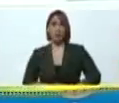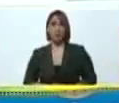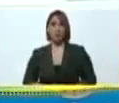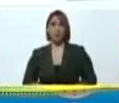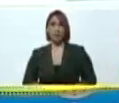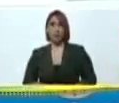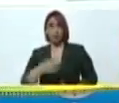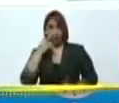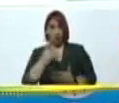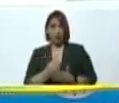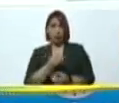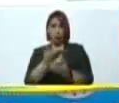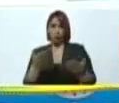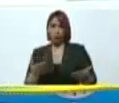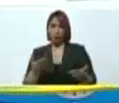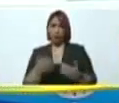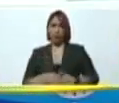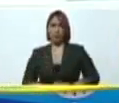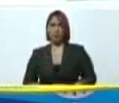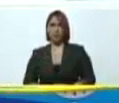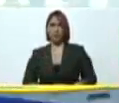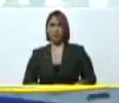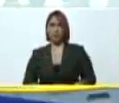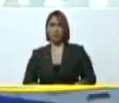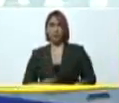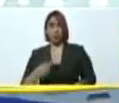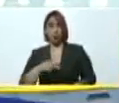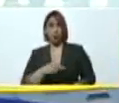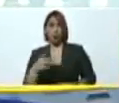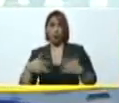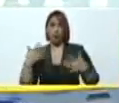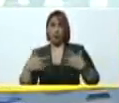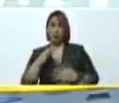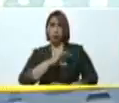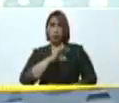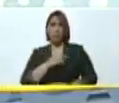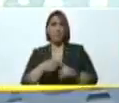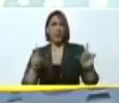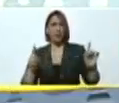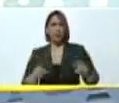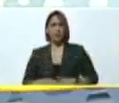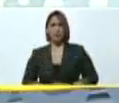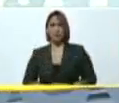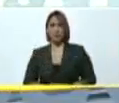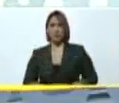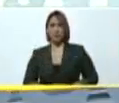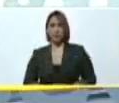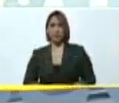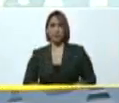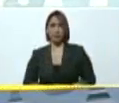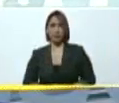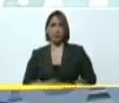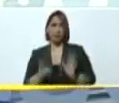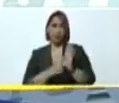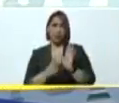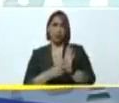Fíjense ustedes, valga el comentario, estamos en un acto social, pero es que de verdad